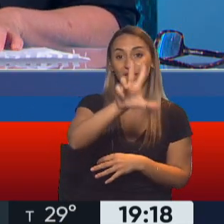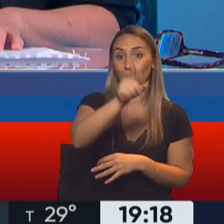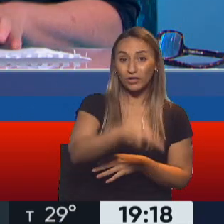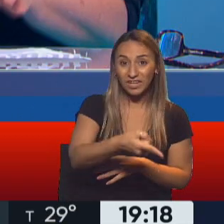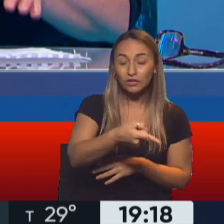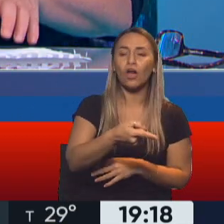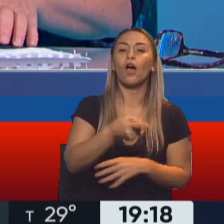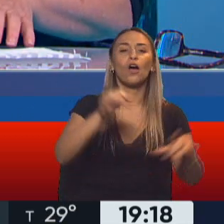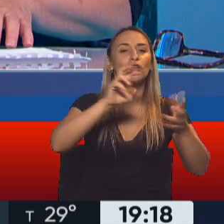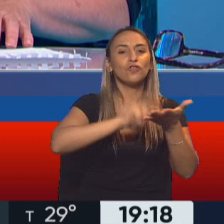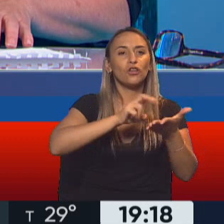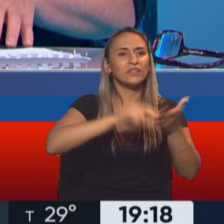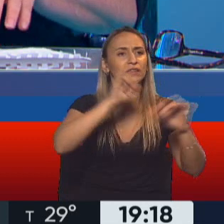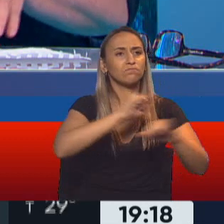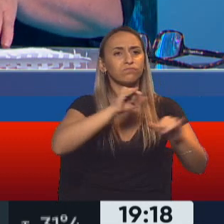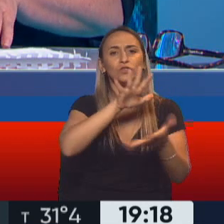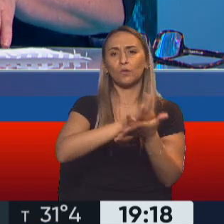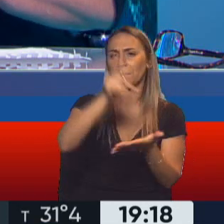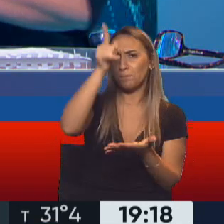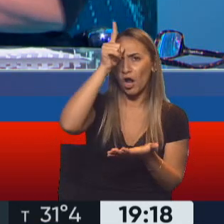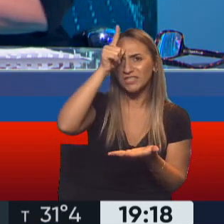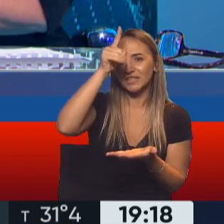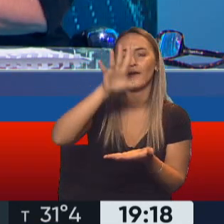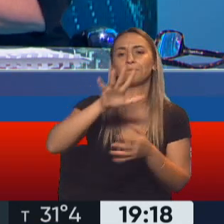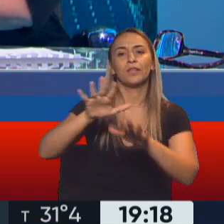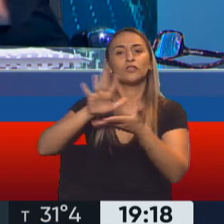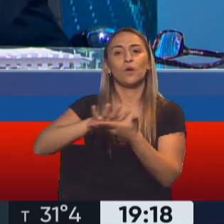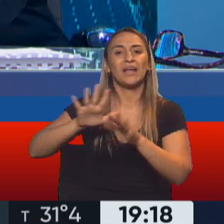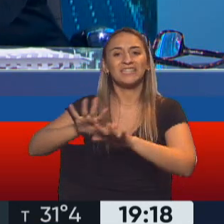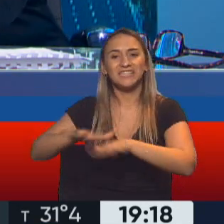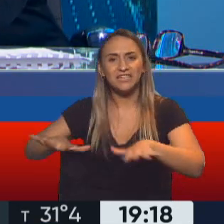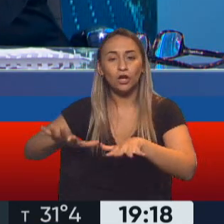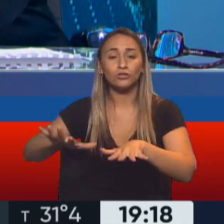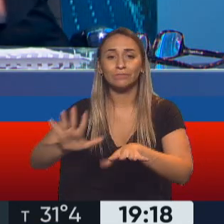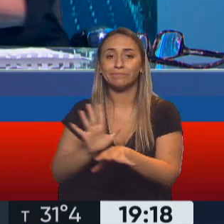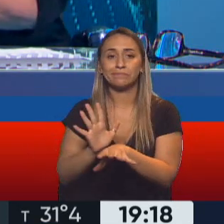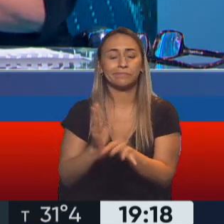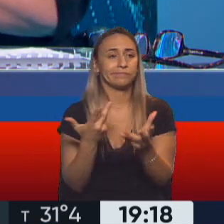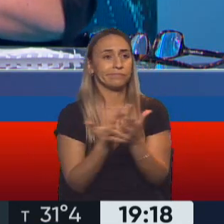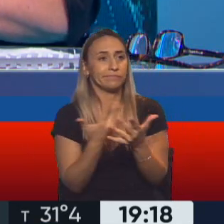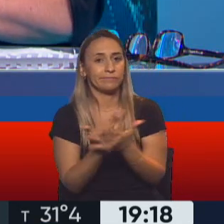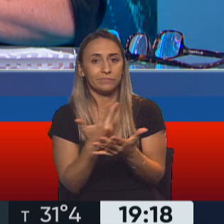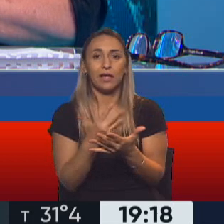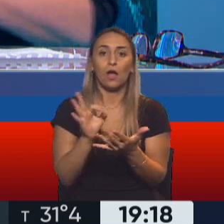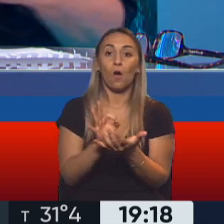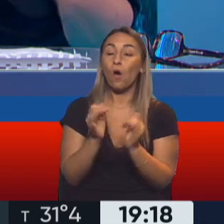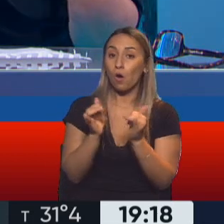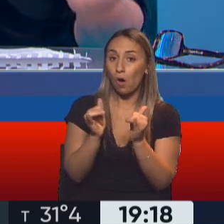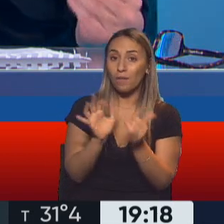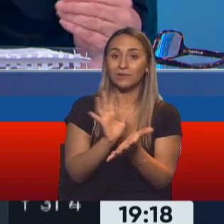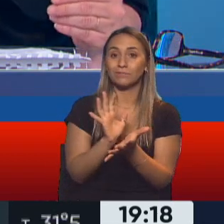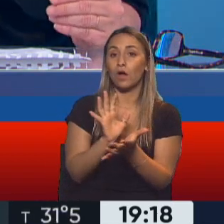policiales. Son noticias que tienen que ver con niños y niñas como víctimas de delitos, o jóvenes como